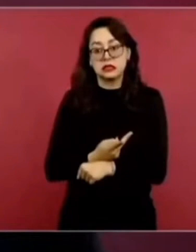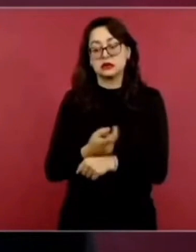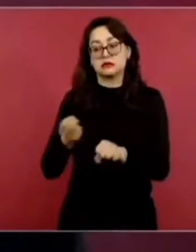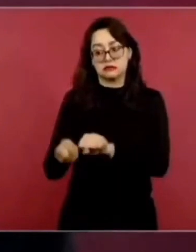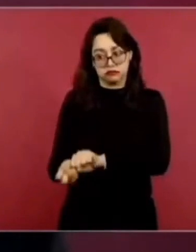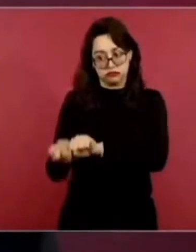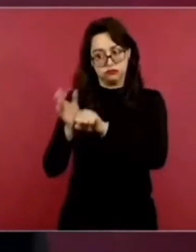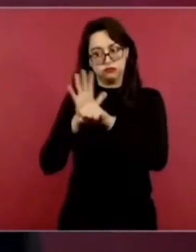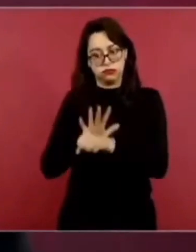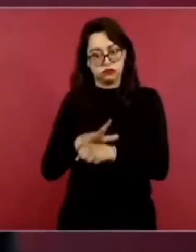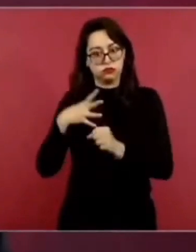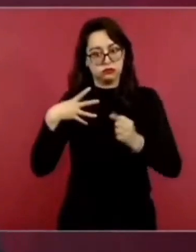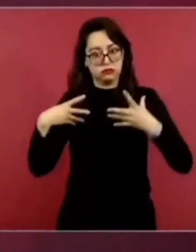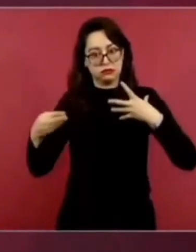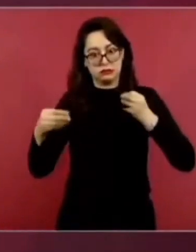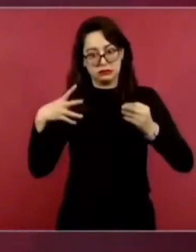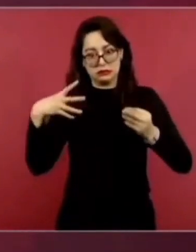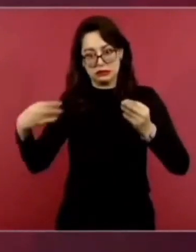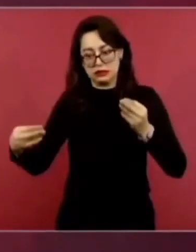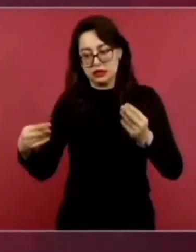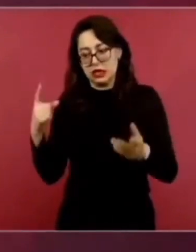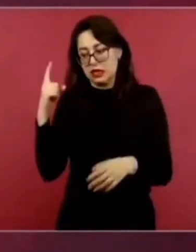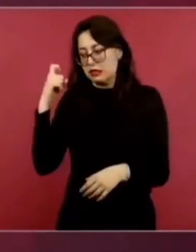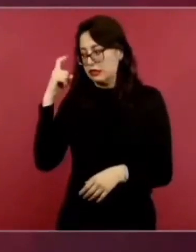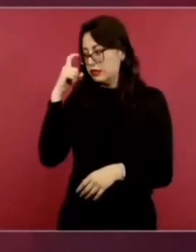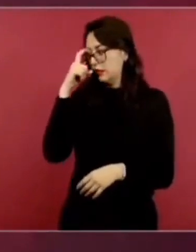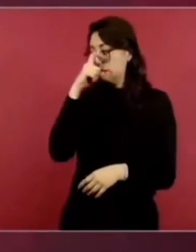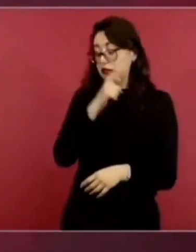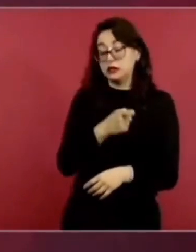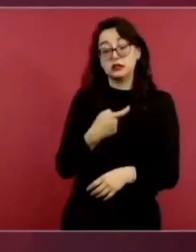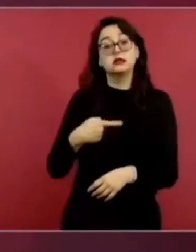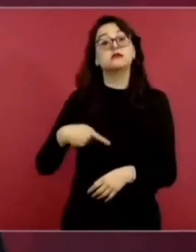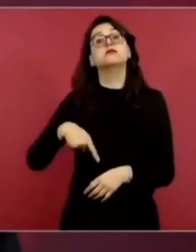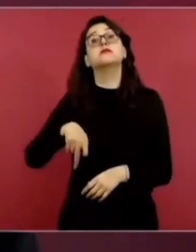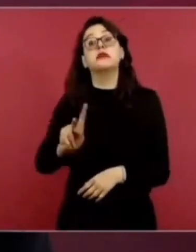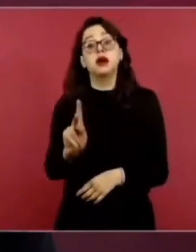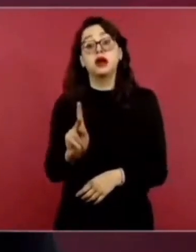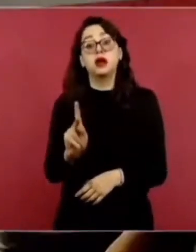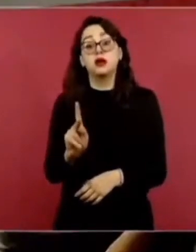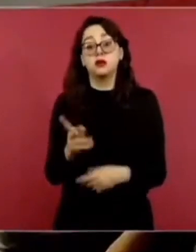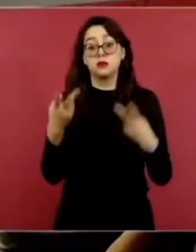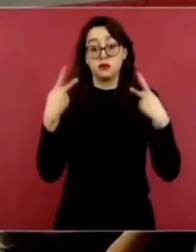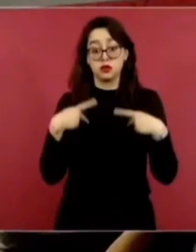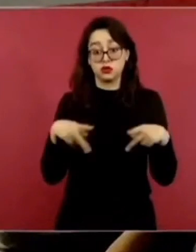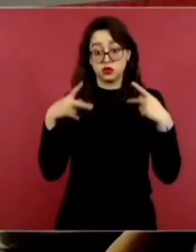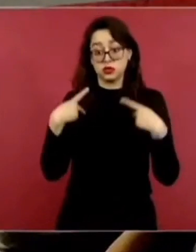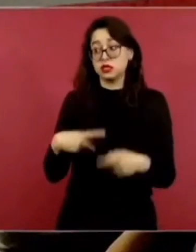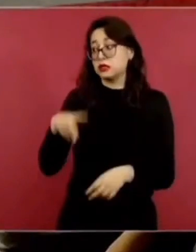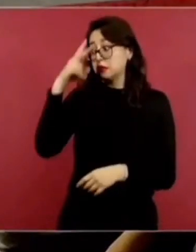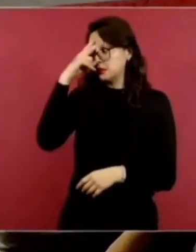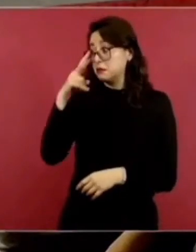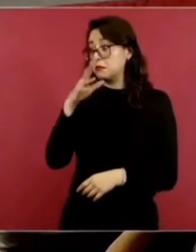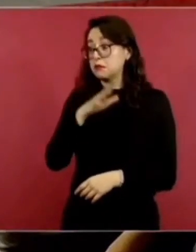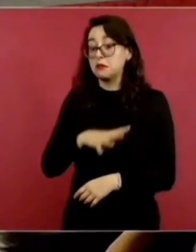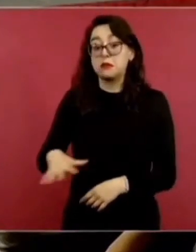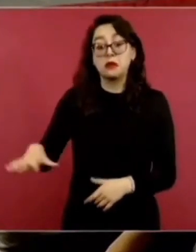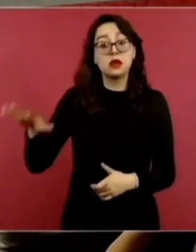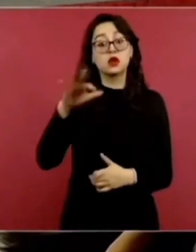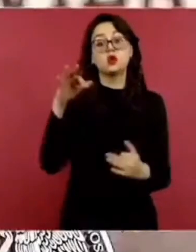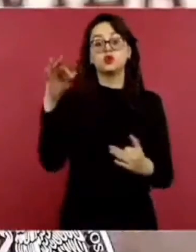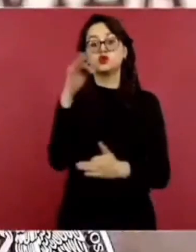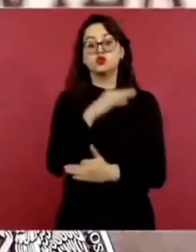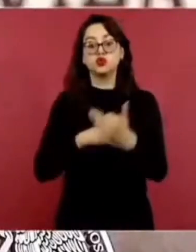difíciles, pero que todos los mexicanos tuvimos oportunidad de recibir atención médica gratuita,